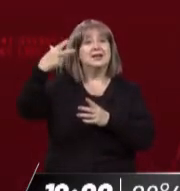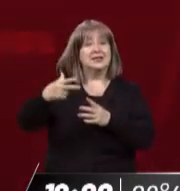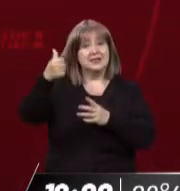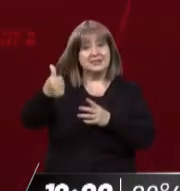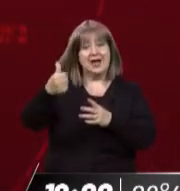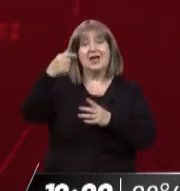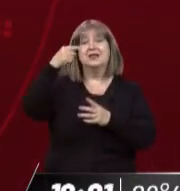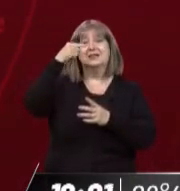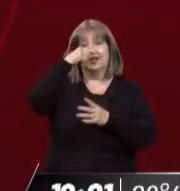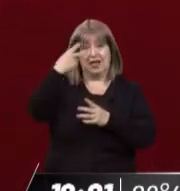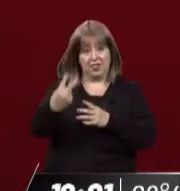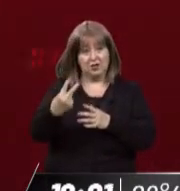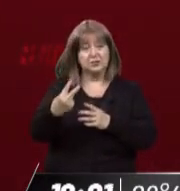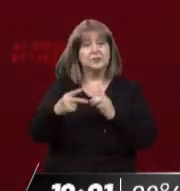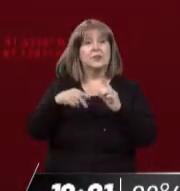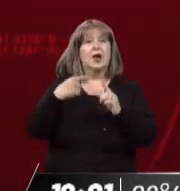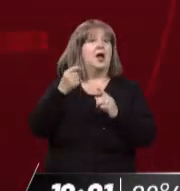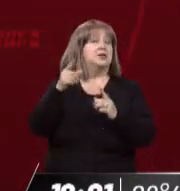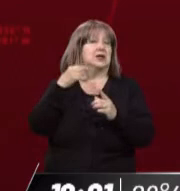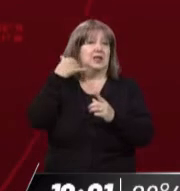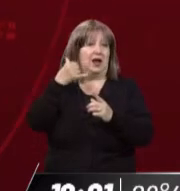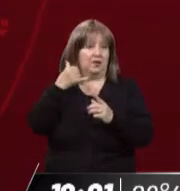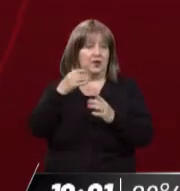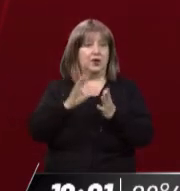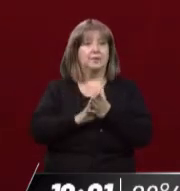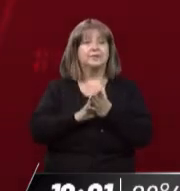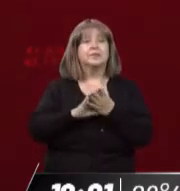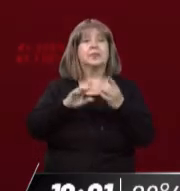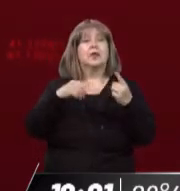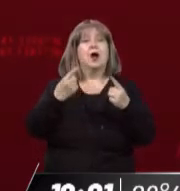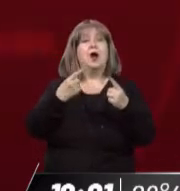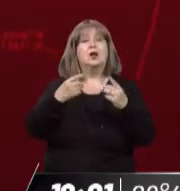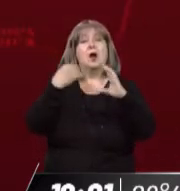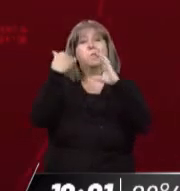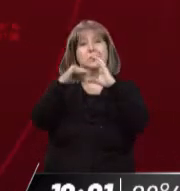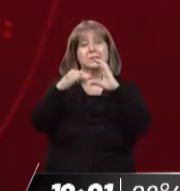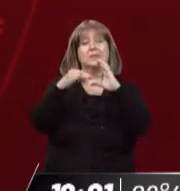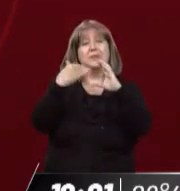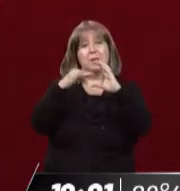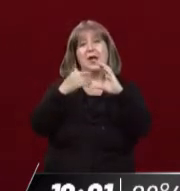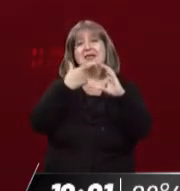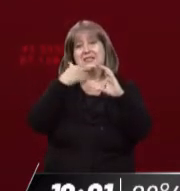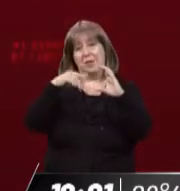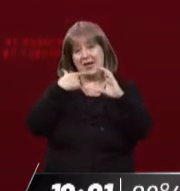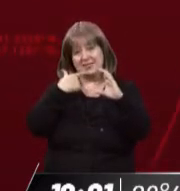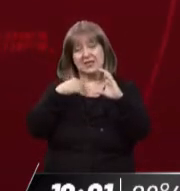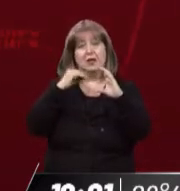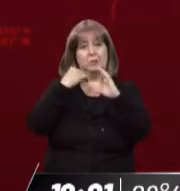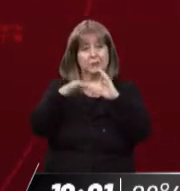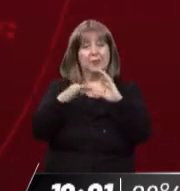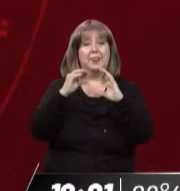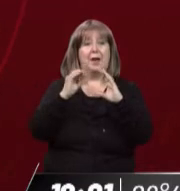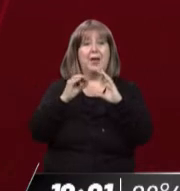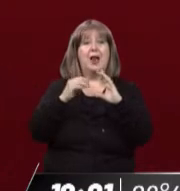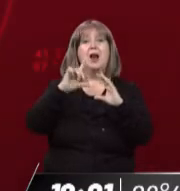-3672. Este es el teléfono, el 0800 que se pueden comunicar. Si no, vía SMS también lo pueden hacer. Allí luz,